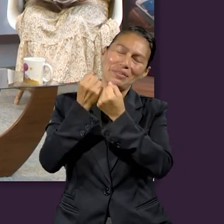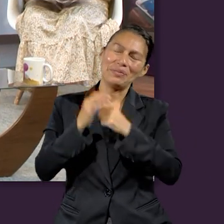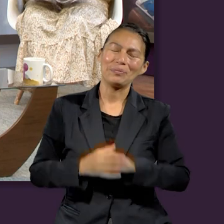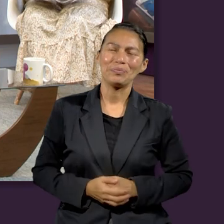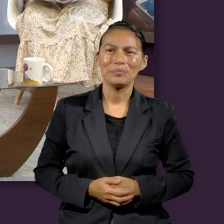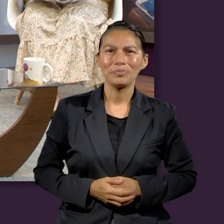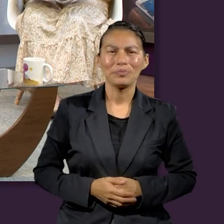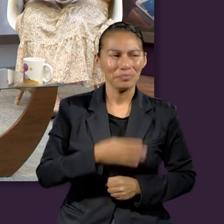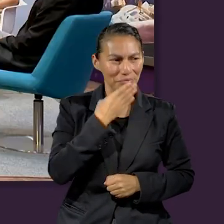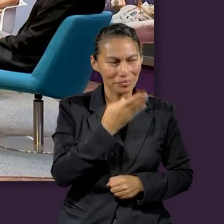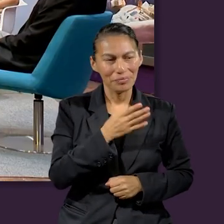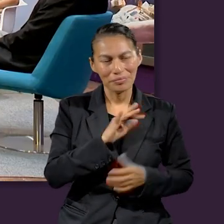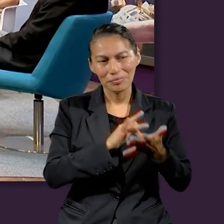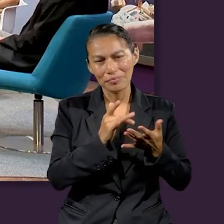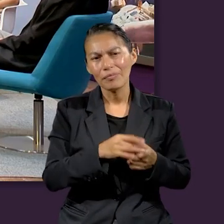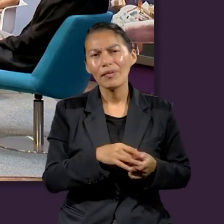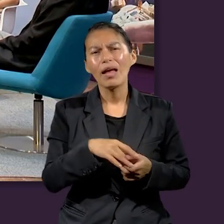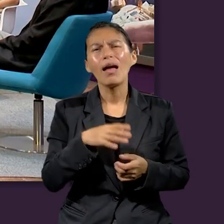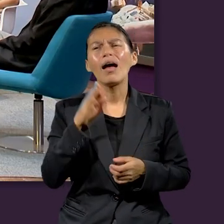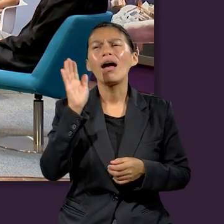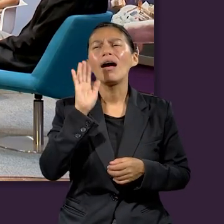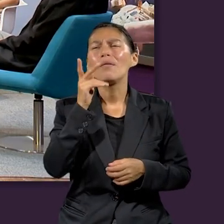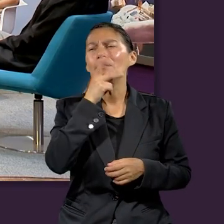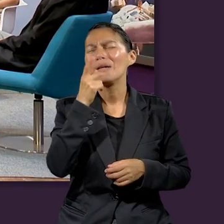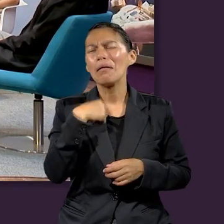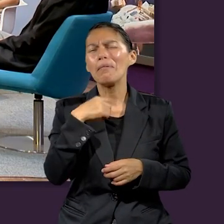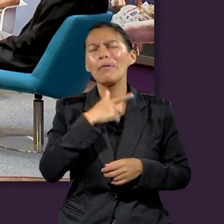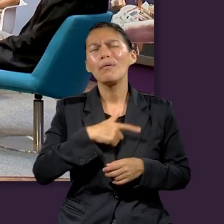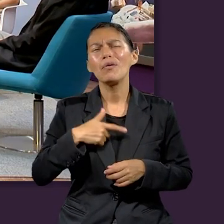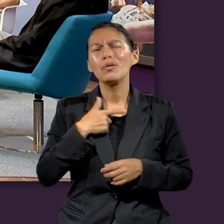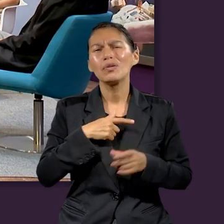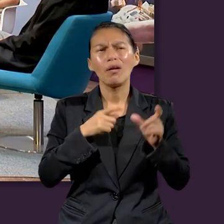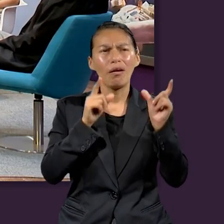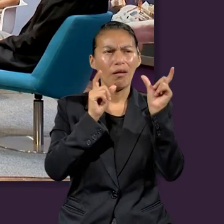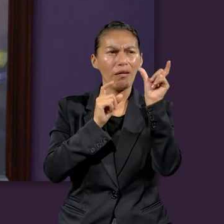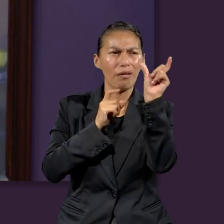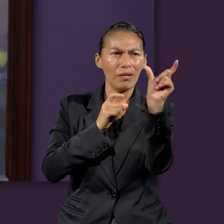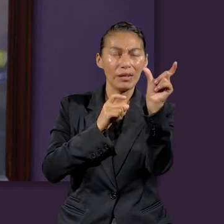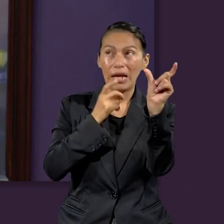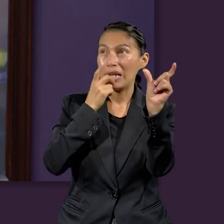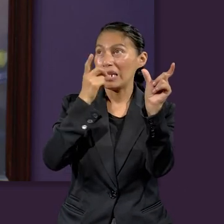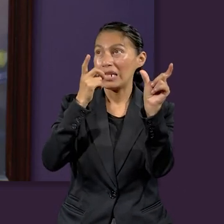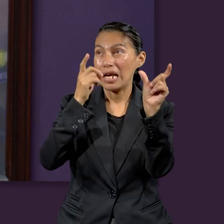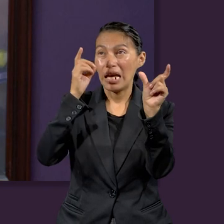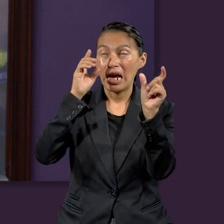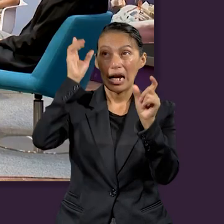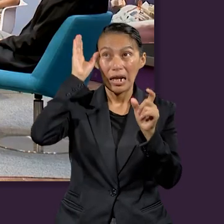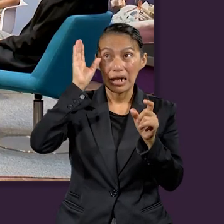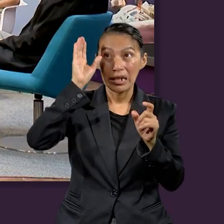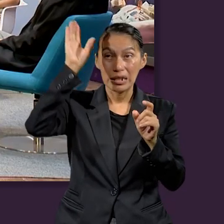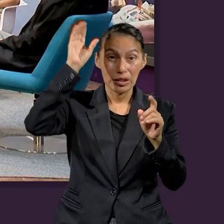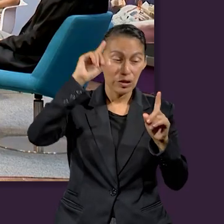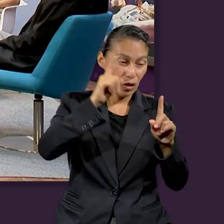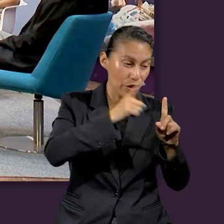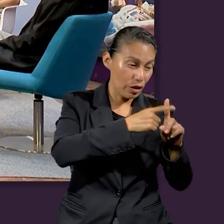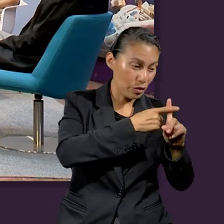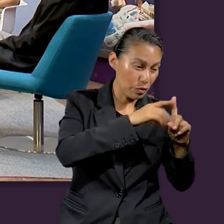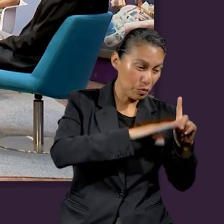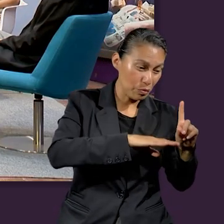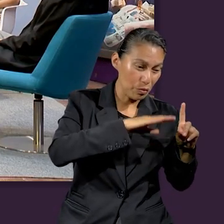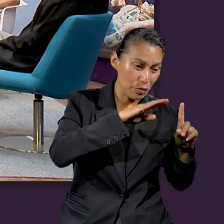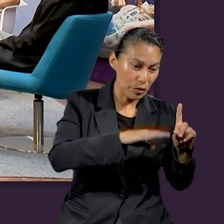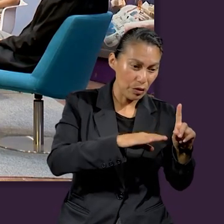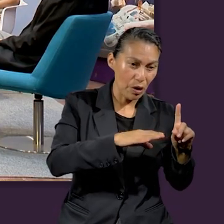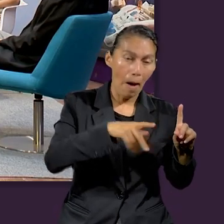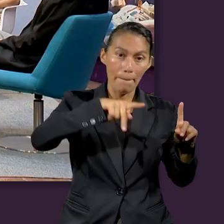Bien, Pastor. A mí me gustó una frase que viene aquí en la lección del día miércoles, que dice, la muerte de Cristo en la cruz del Calvario fue para